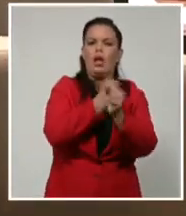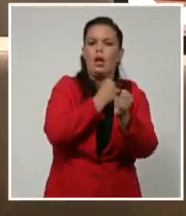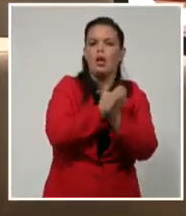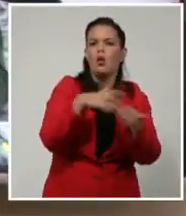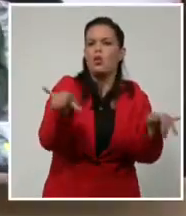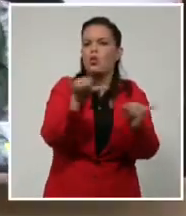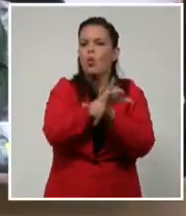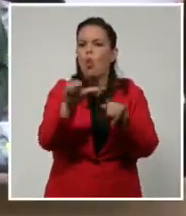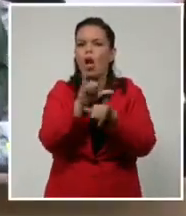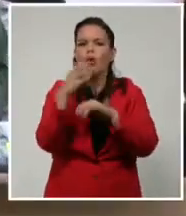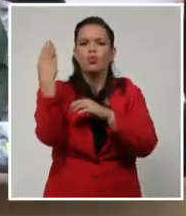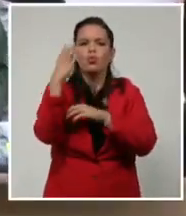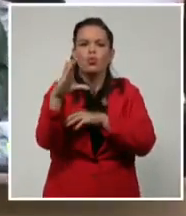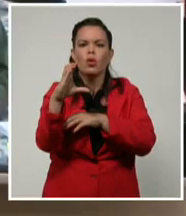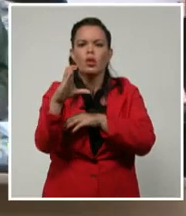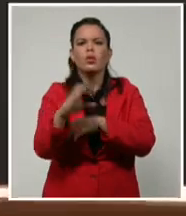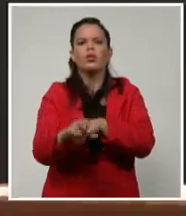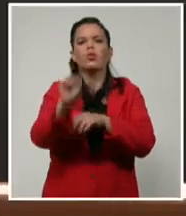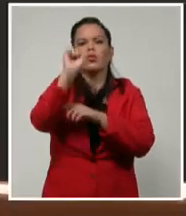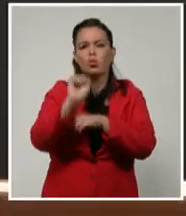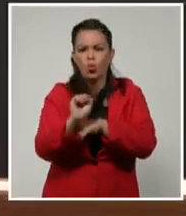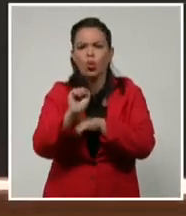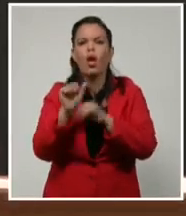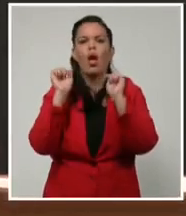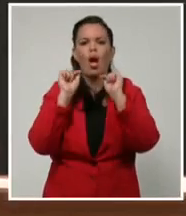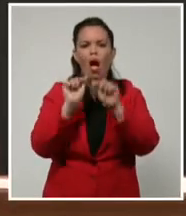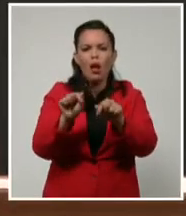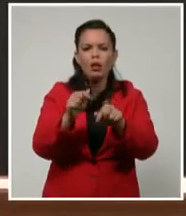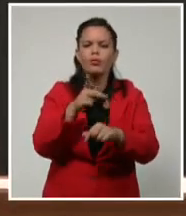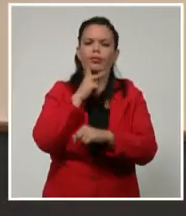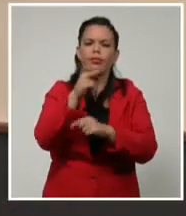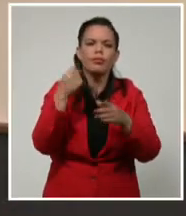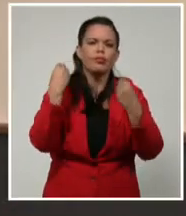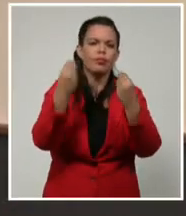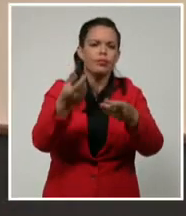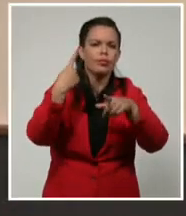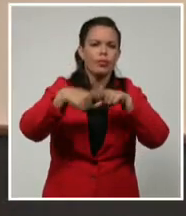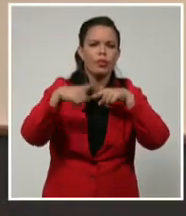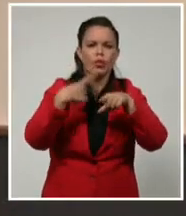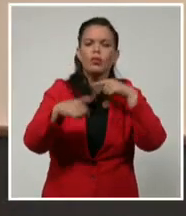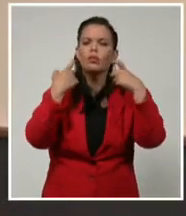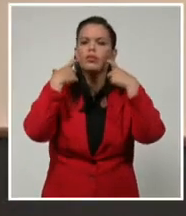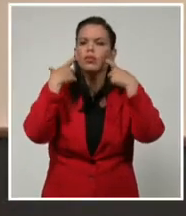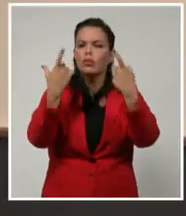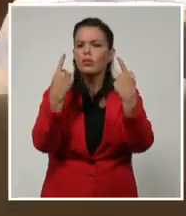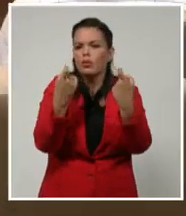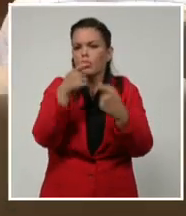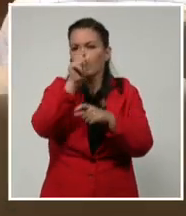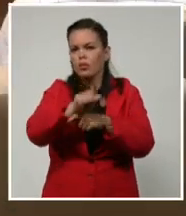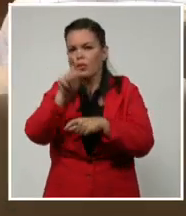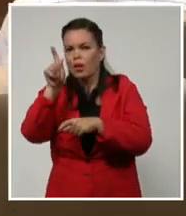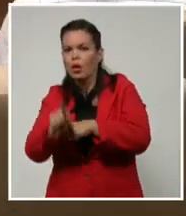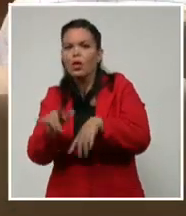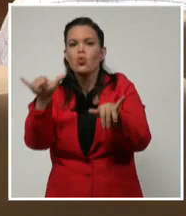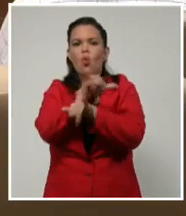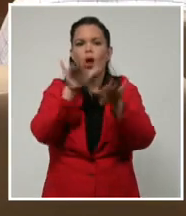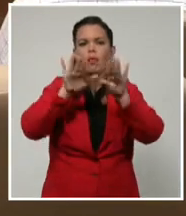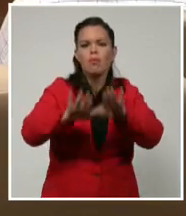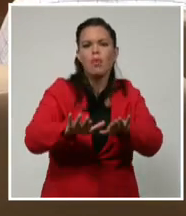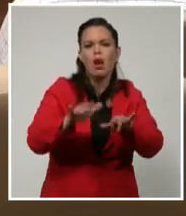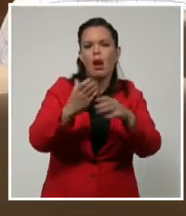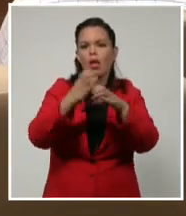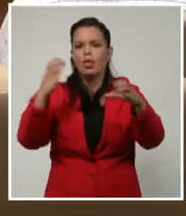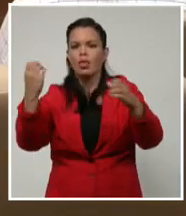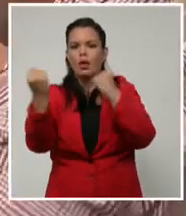preservación de equipos y productos de primera necesidad. Se suspendió el transporte urbano intermunicipal y rural, y en las últimas